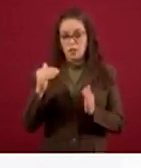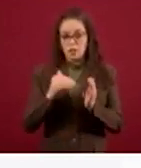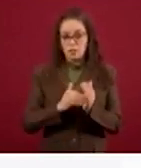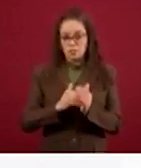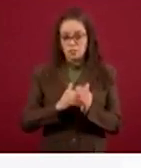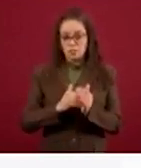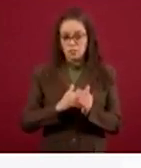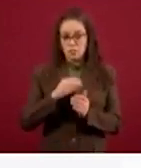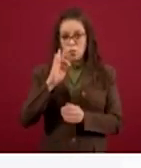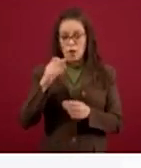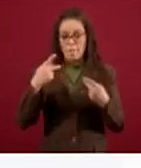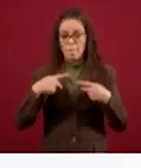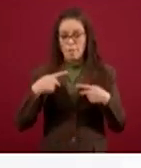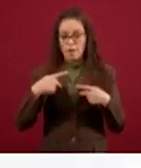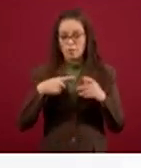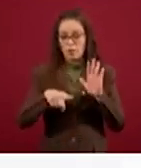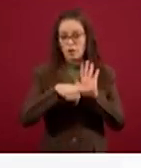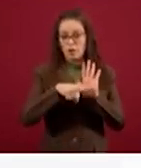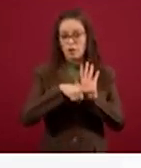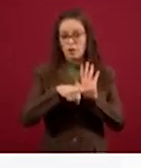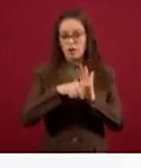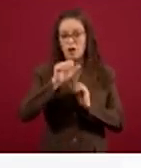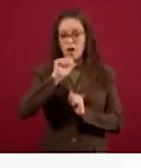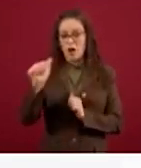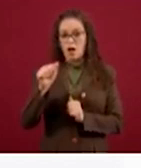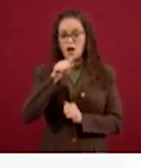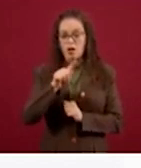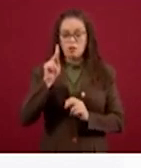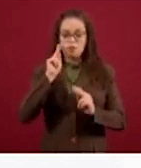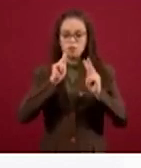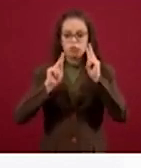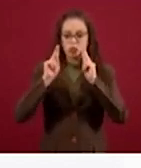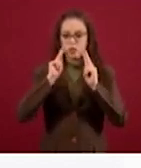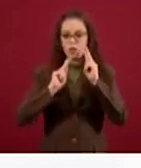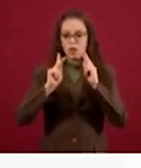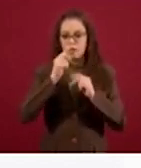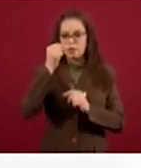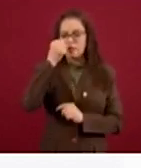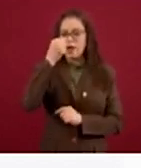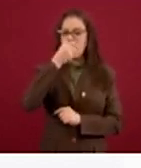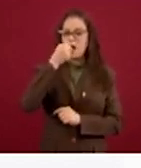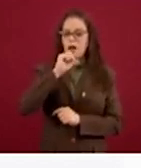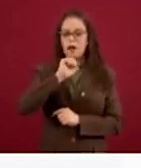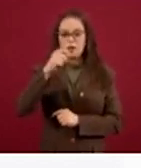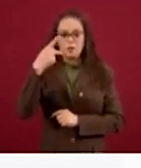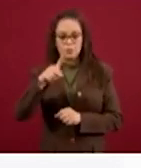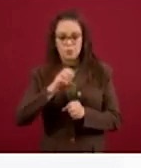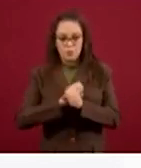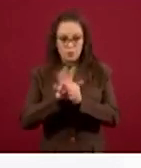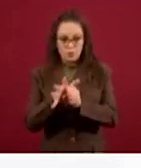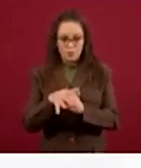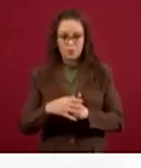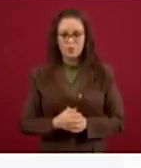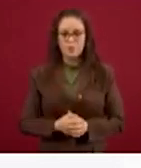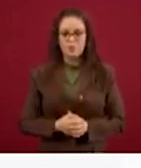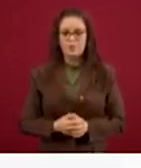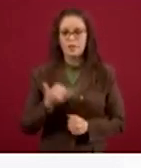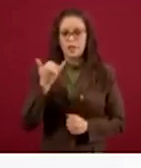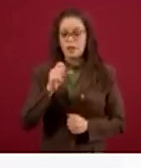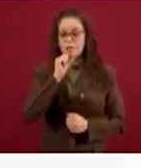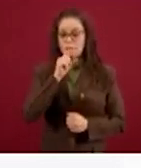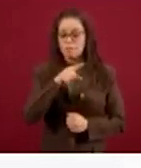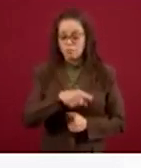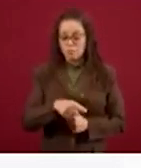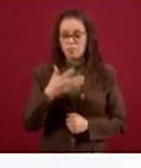personas negativas al resultado del laboratorio de COVID y también se actualiza el número de